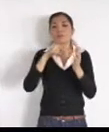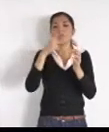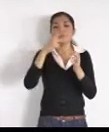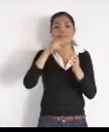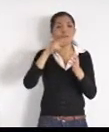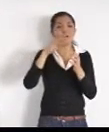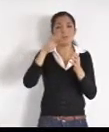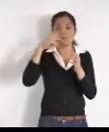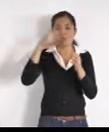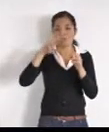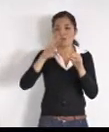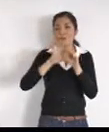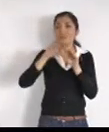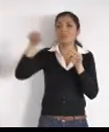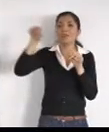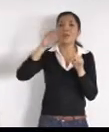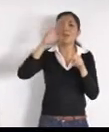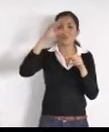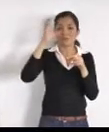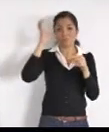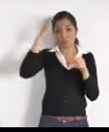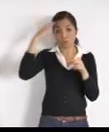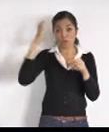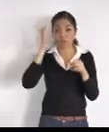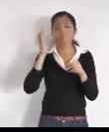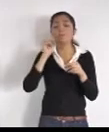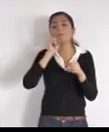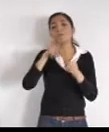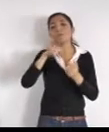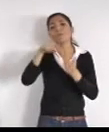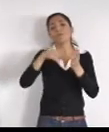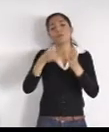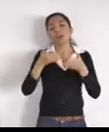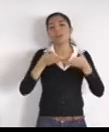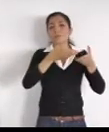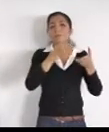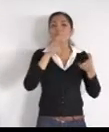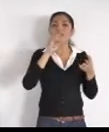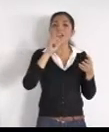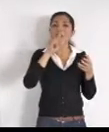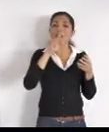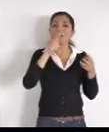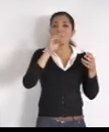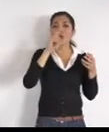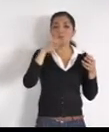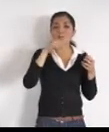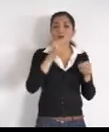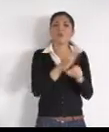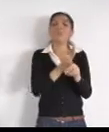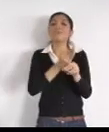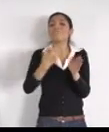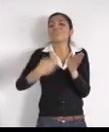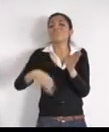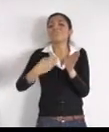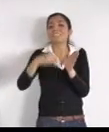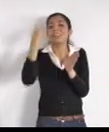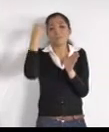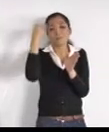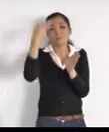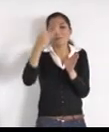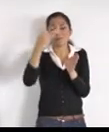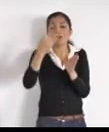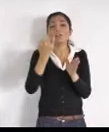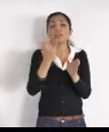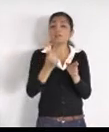Colima, son los temporal, están las juntas alternas, pero en todo ese circuito, el compromiso, y lo que vamos a materializar,